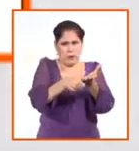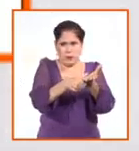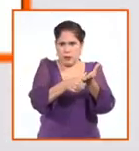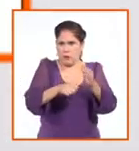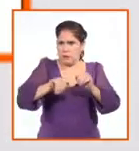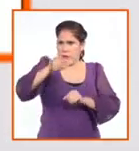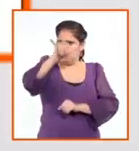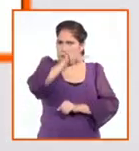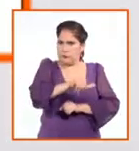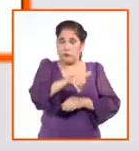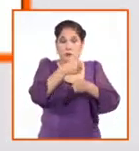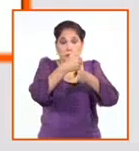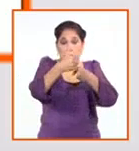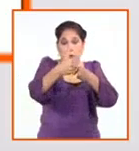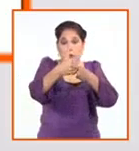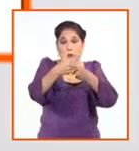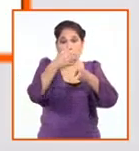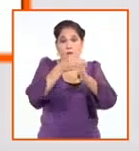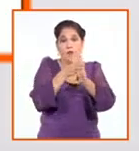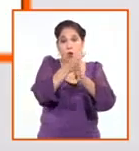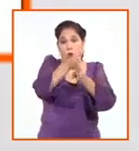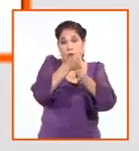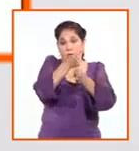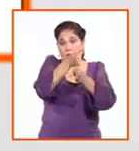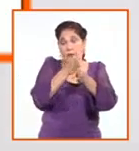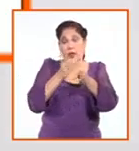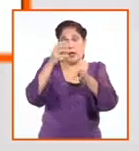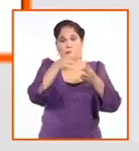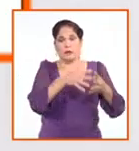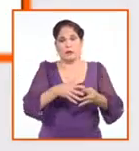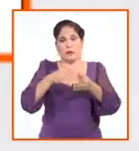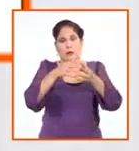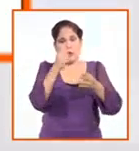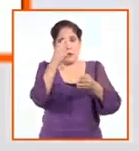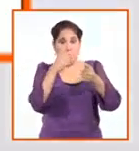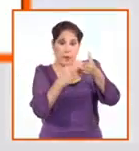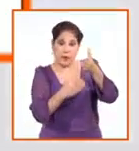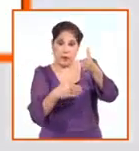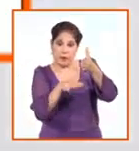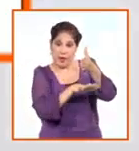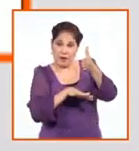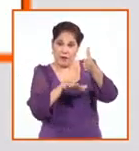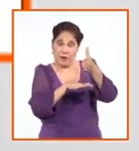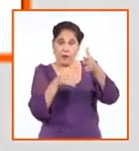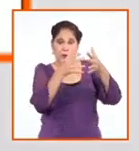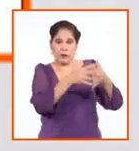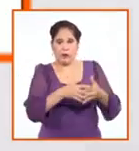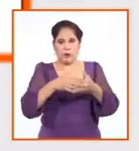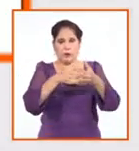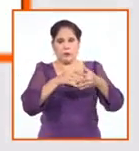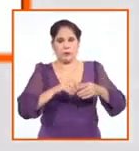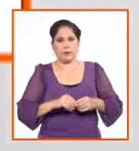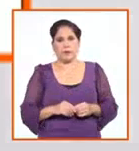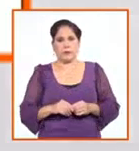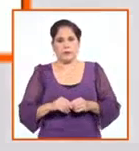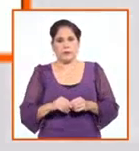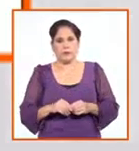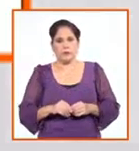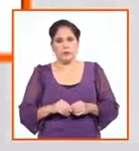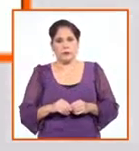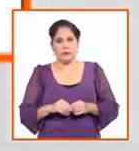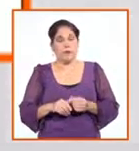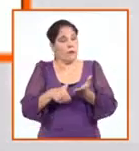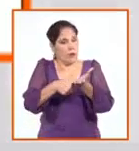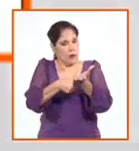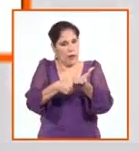llegar a la frontera sur de Estados Unidos principalmente. Bueno, ya dijimos que salen legalmente de